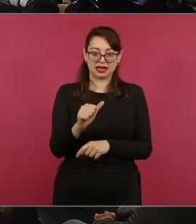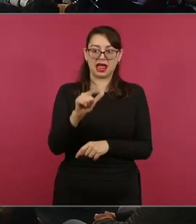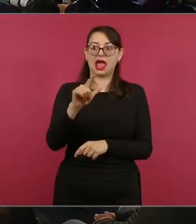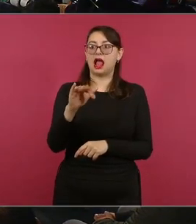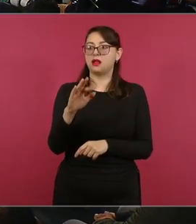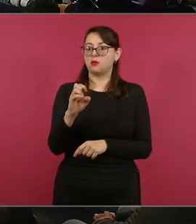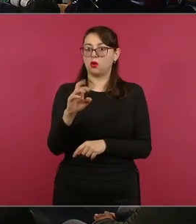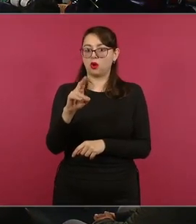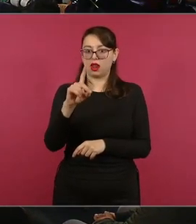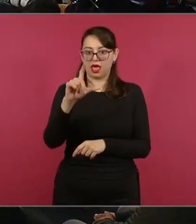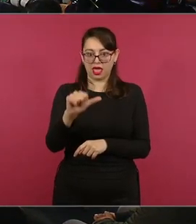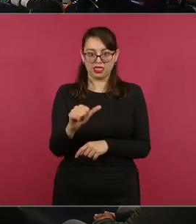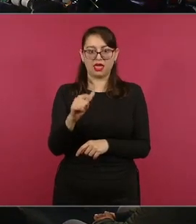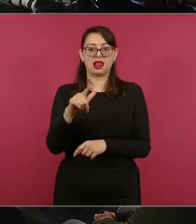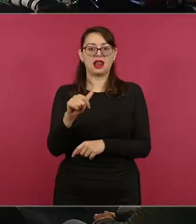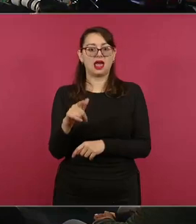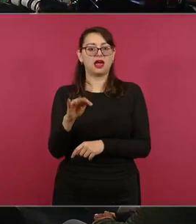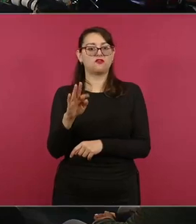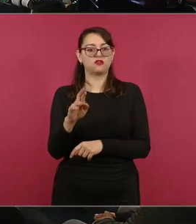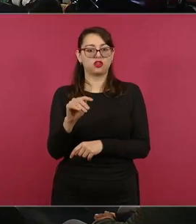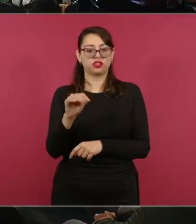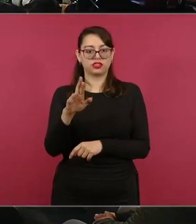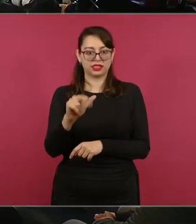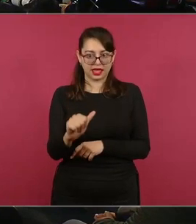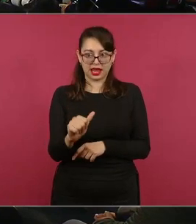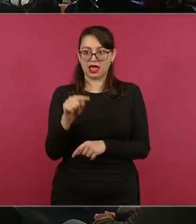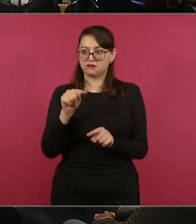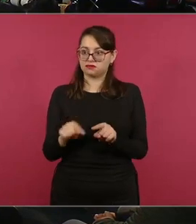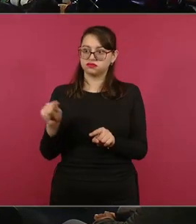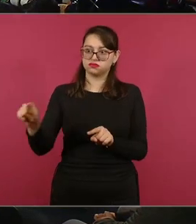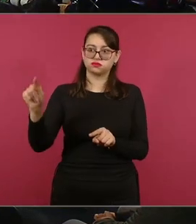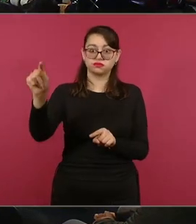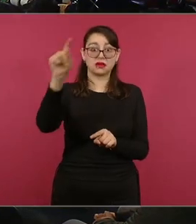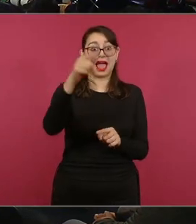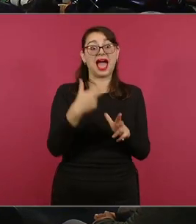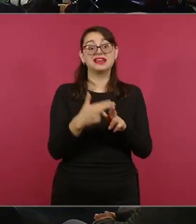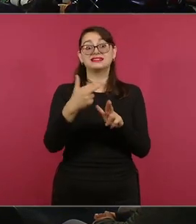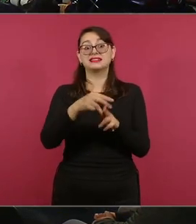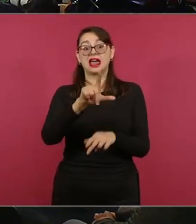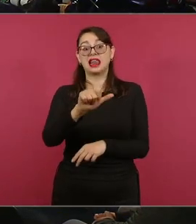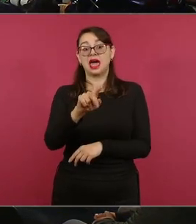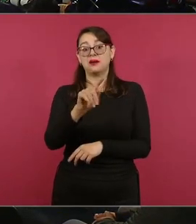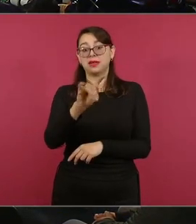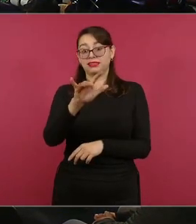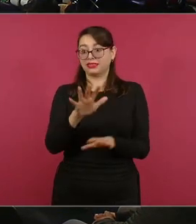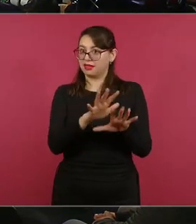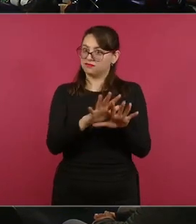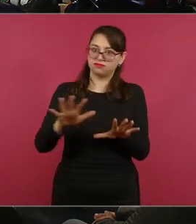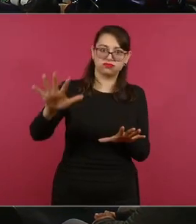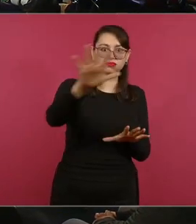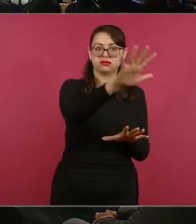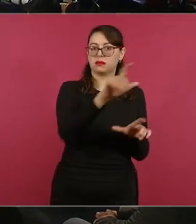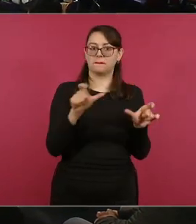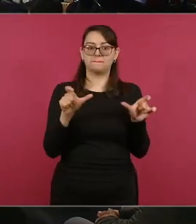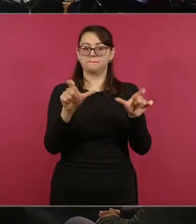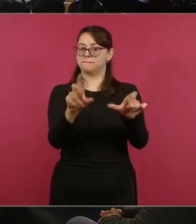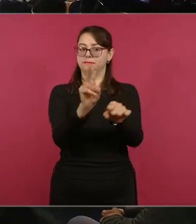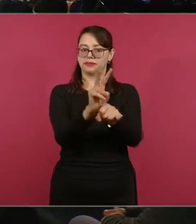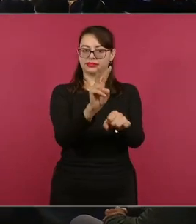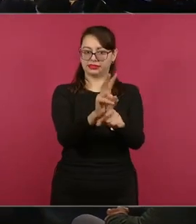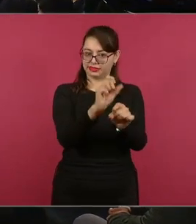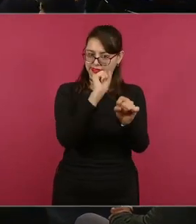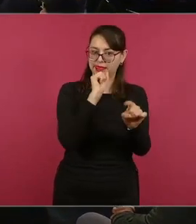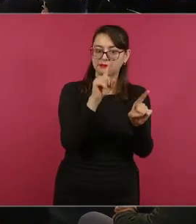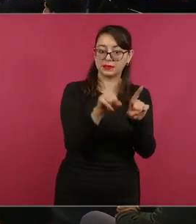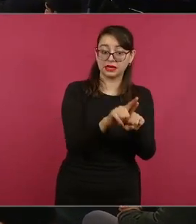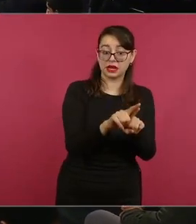el Renacimiento, la Frontera, Arroyo Seco y hasta la Venta. También estamos dando seguridad a cuatro gasolinerías aquí sobre